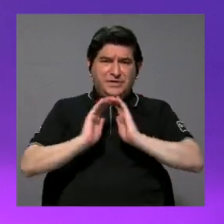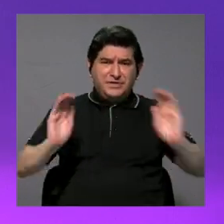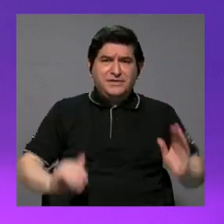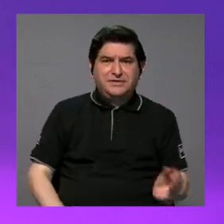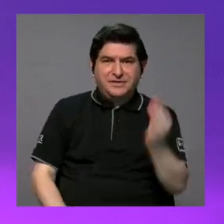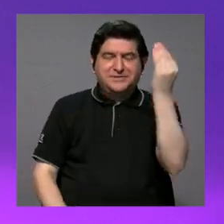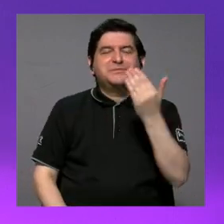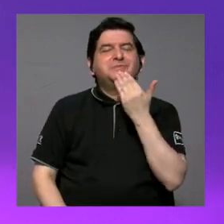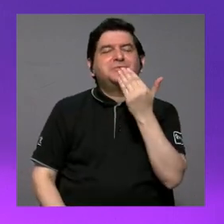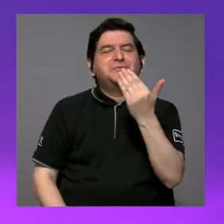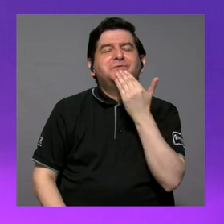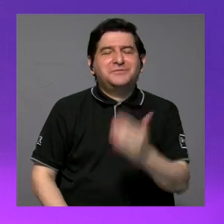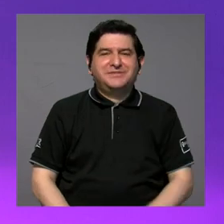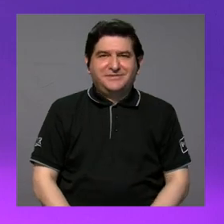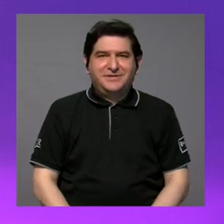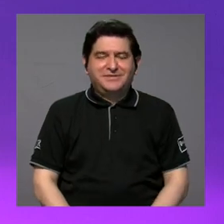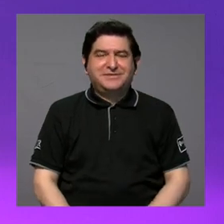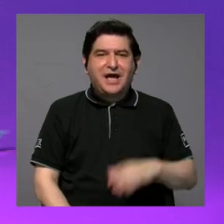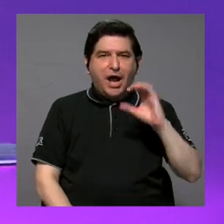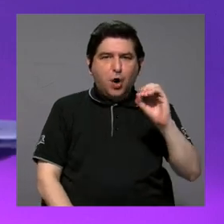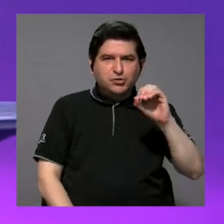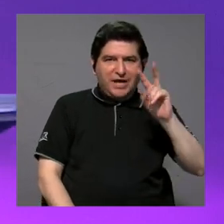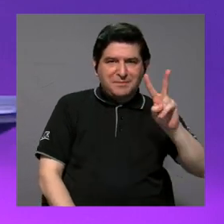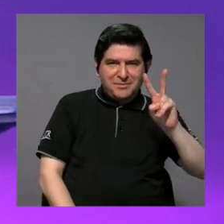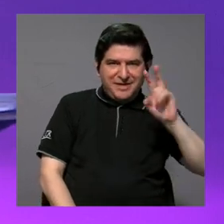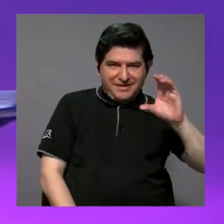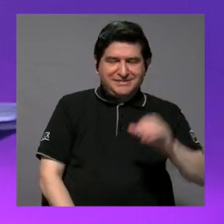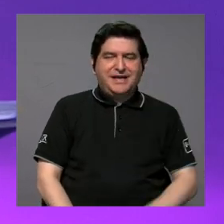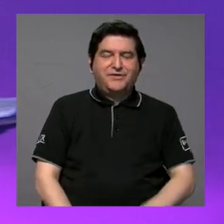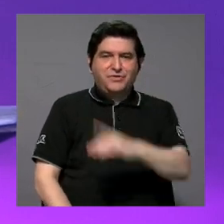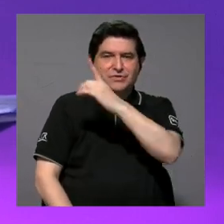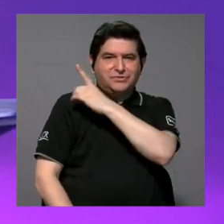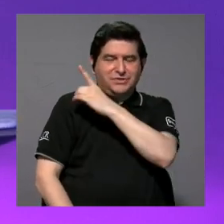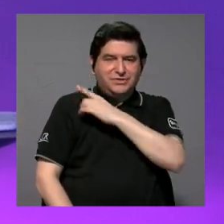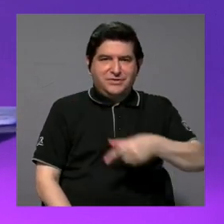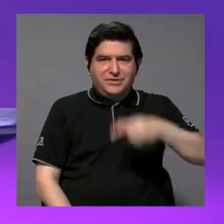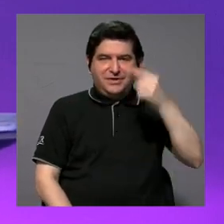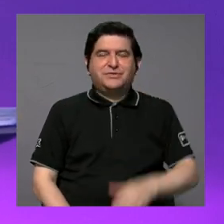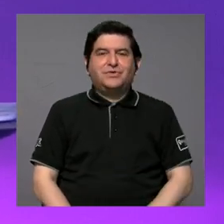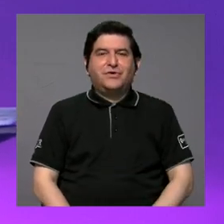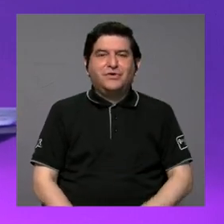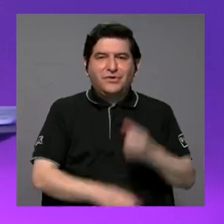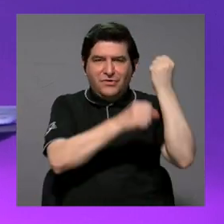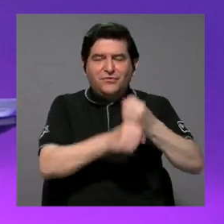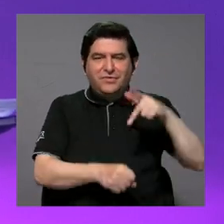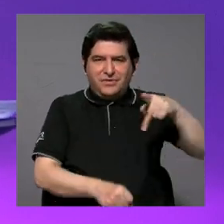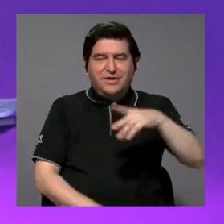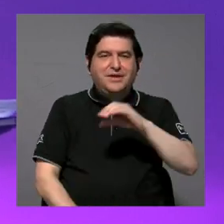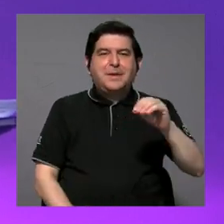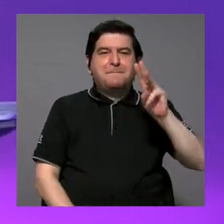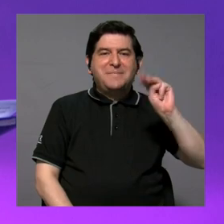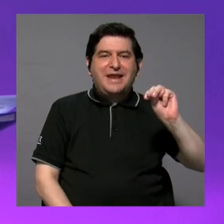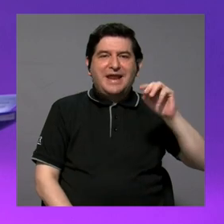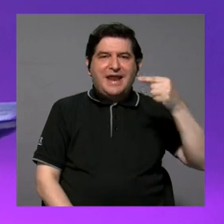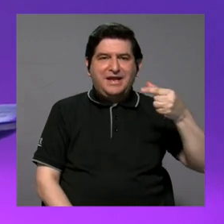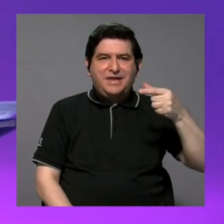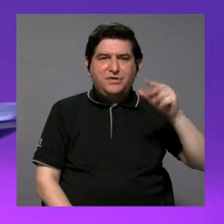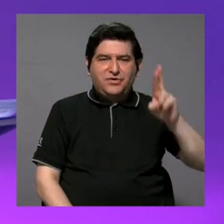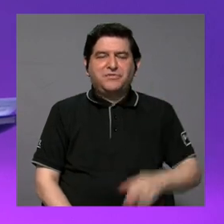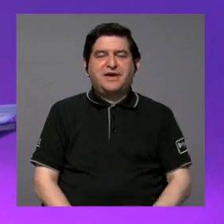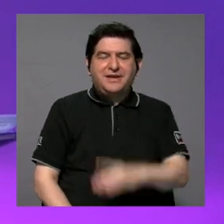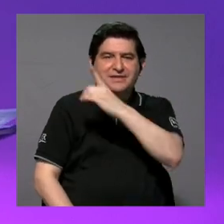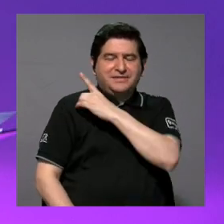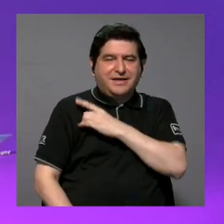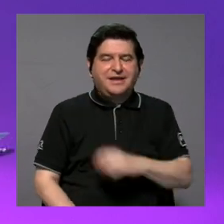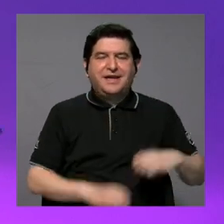niñez y adolescencia. Agradecerle nuevamente a don Oscar Valverde Cerros, quien es director ejecutivo de la Fundación Panamor, y a la señora Milena Grillo Rivera, directora de